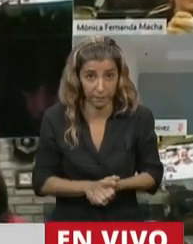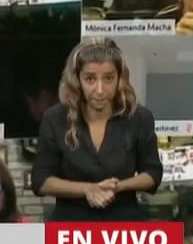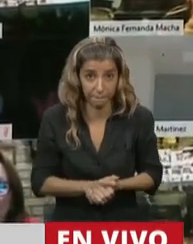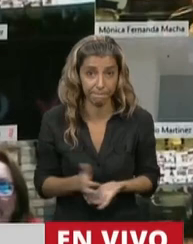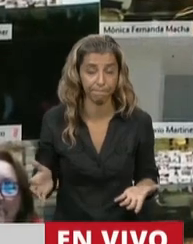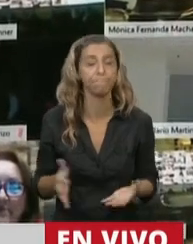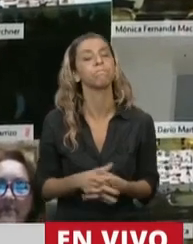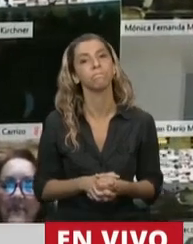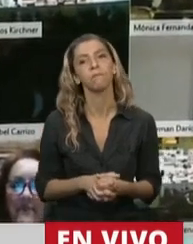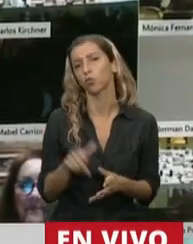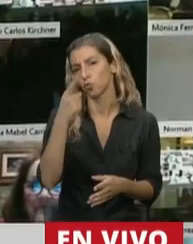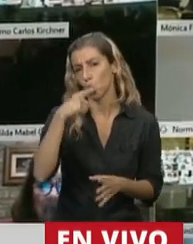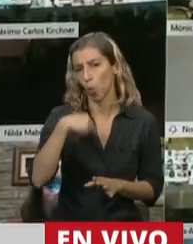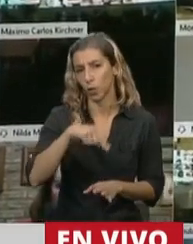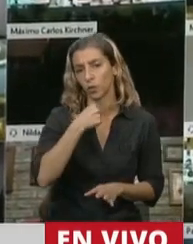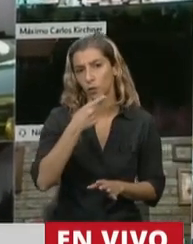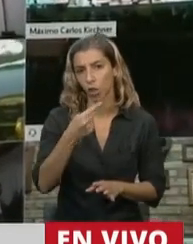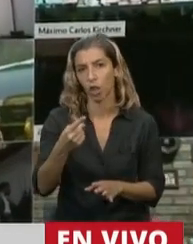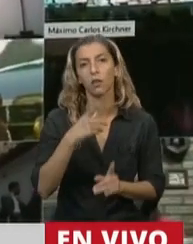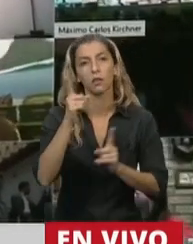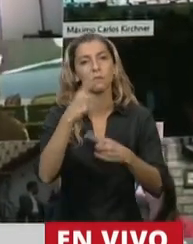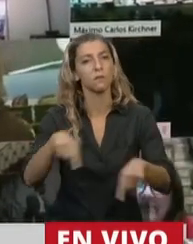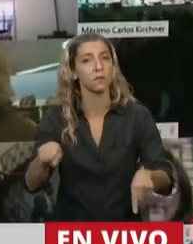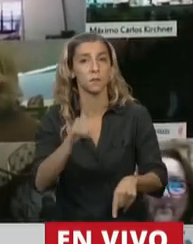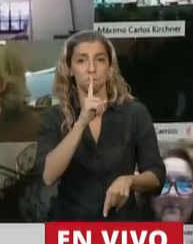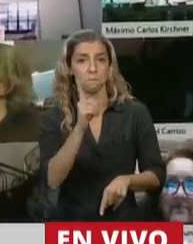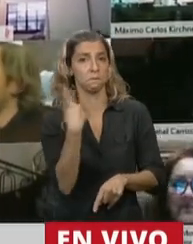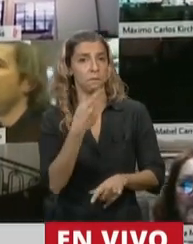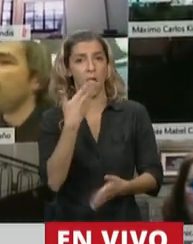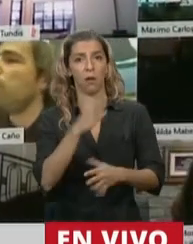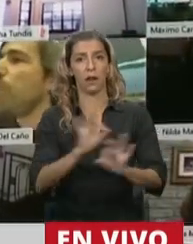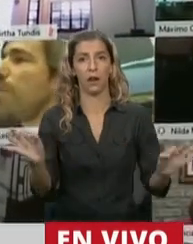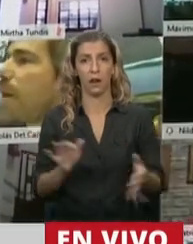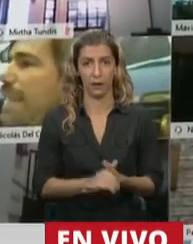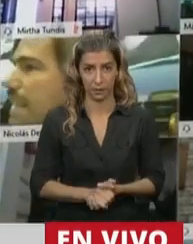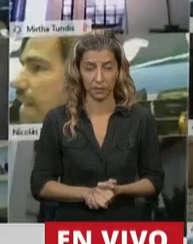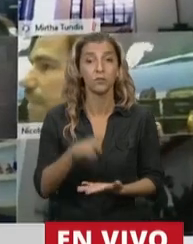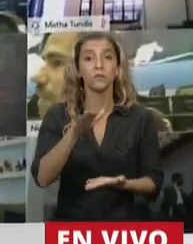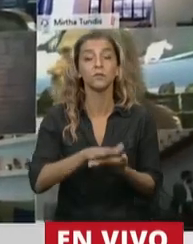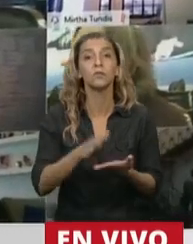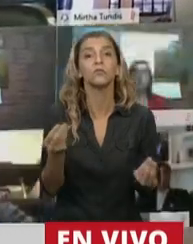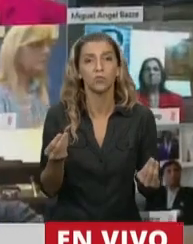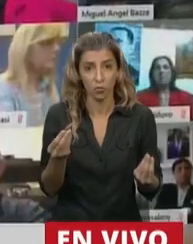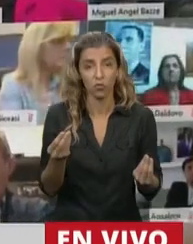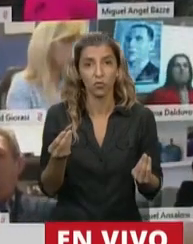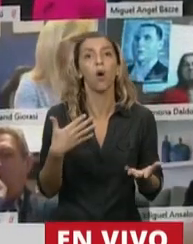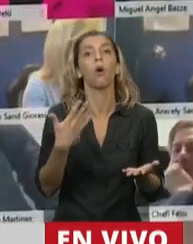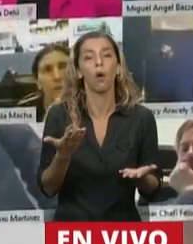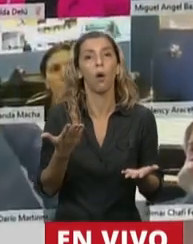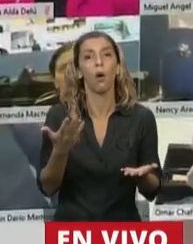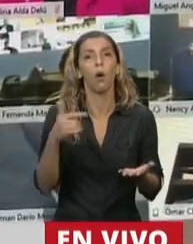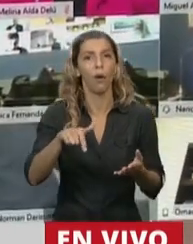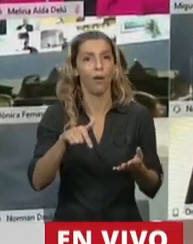la que tampoco se habla, que es la discusión democrática. Porque acá hay un acompañamiento pedagógico, como se señalaba,